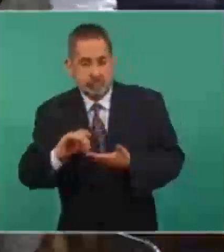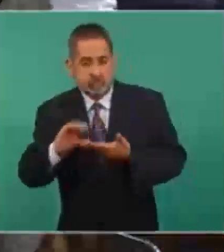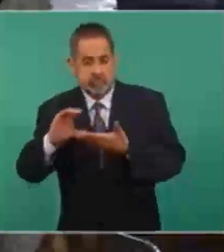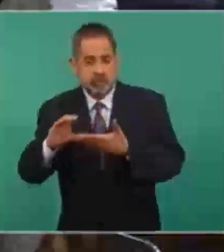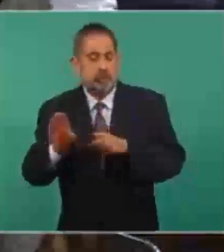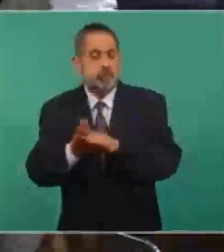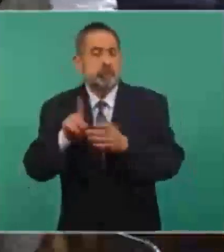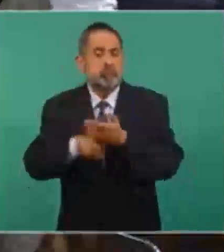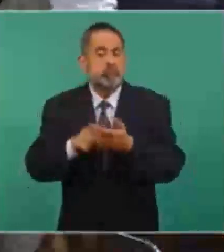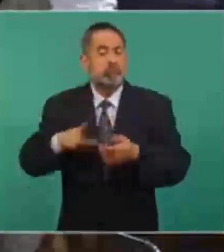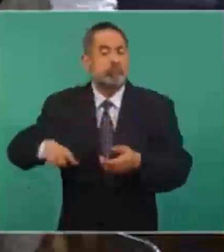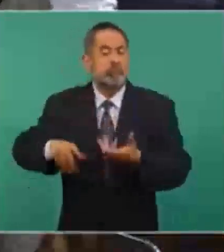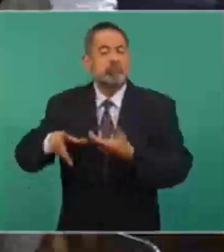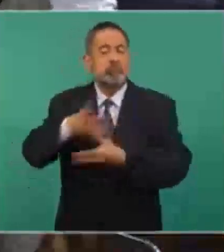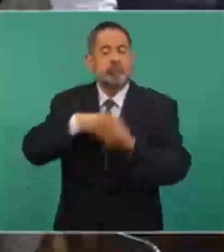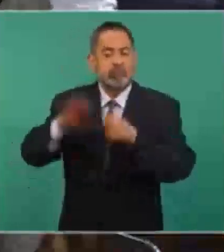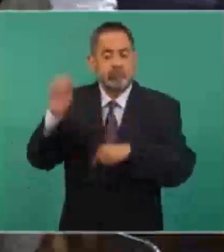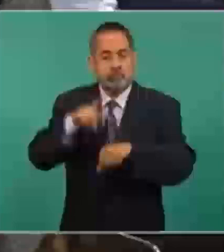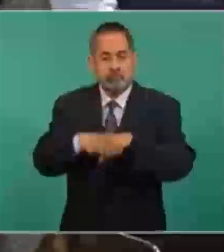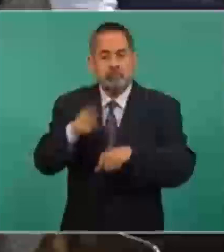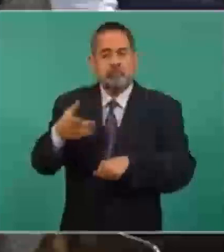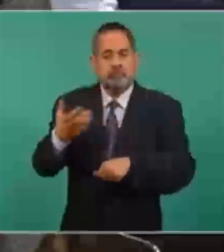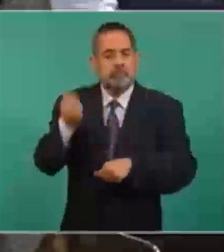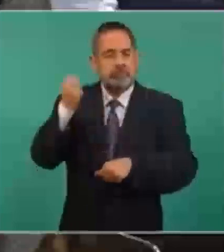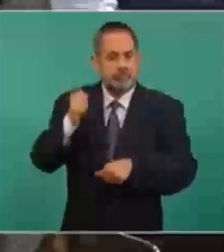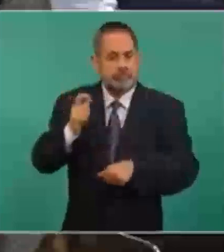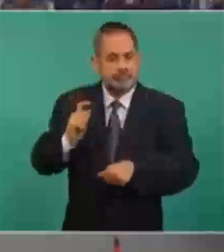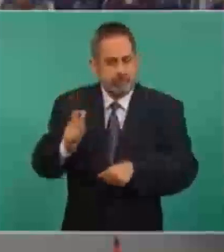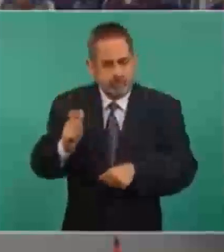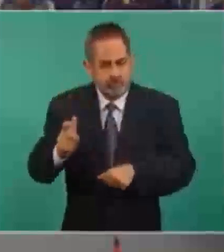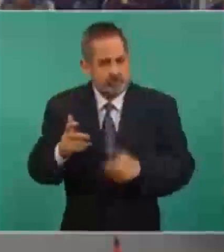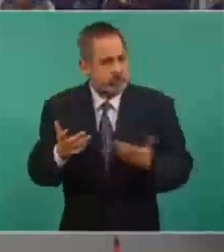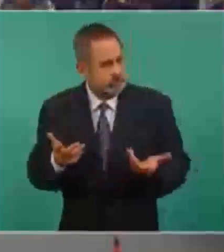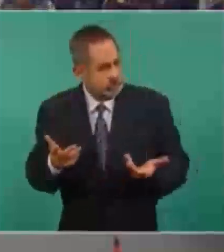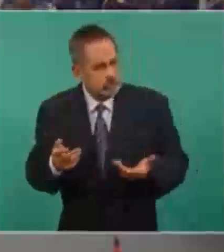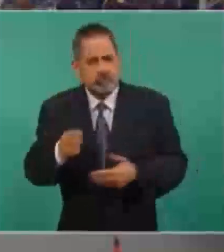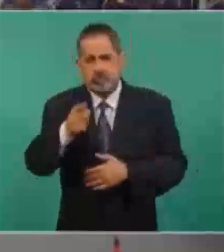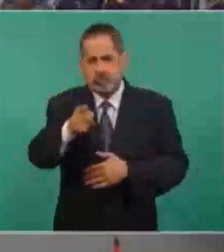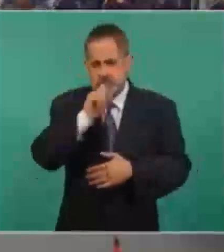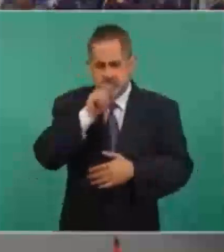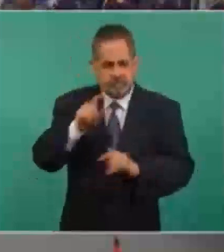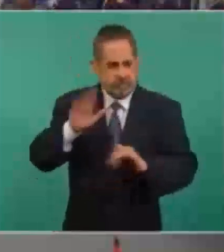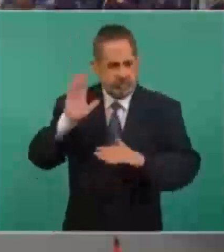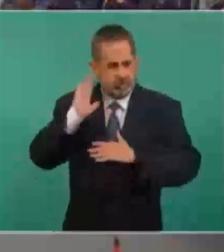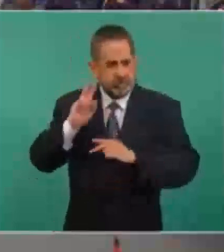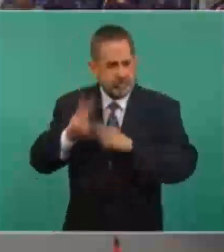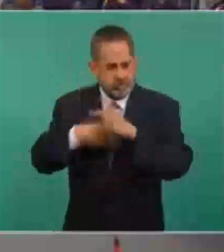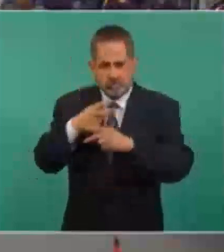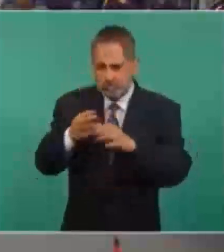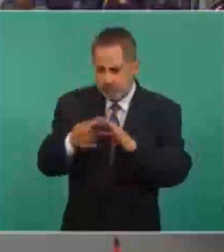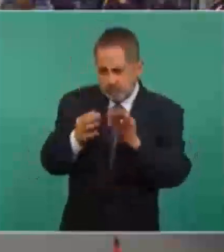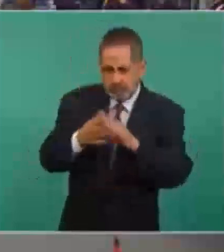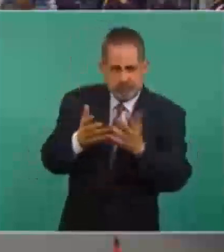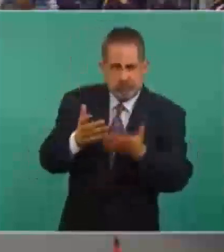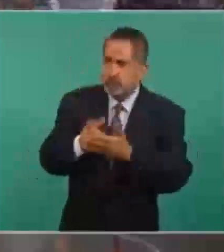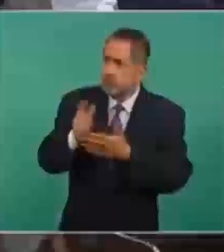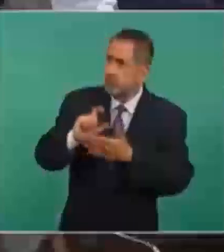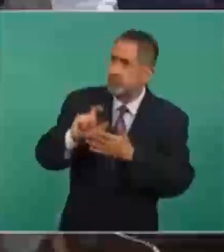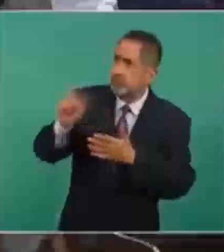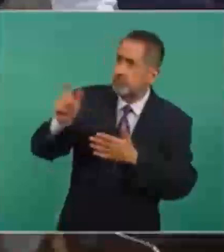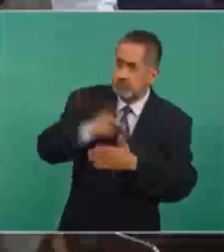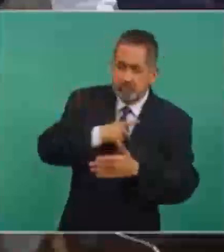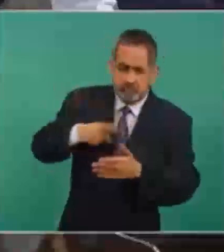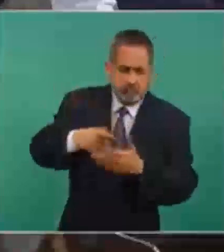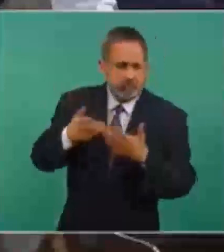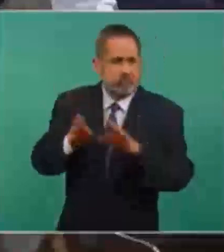que el gobierno federal lo haría. ¿Es cierto que usted prometió eso en caso de que sí es